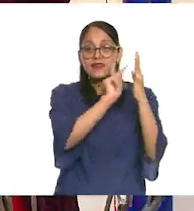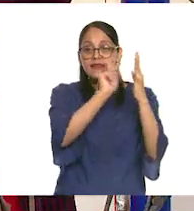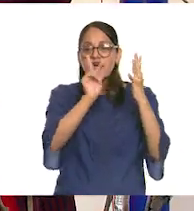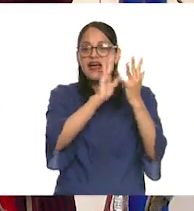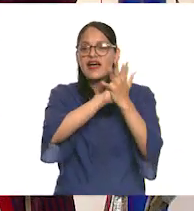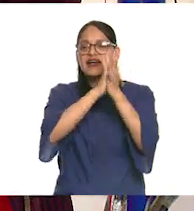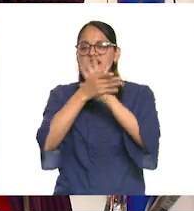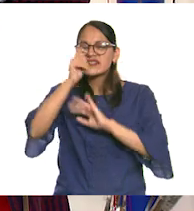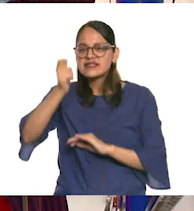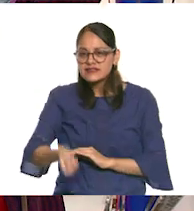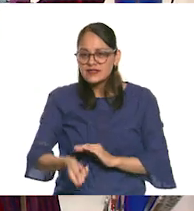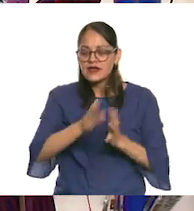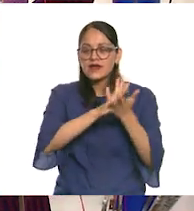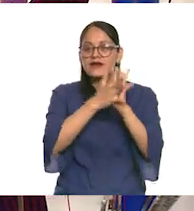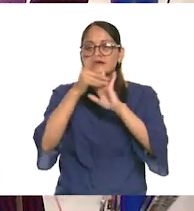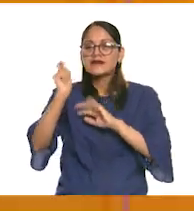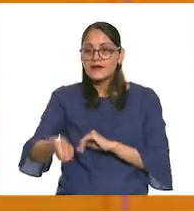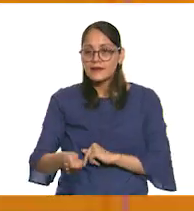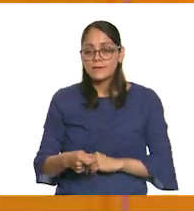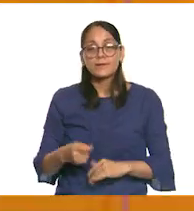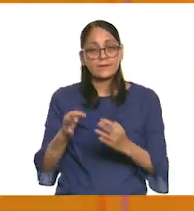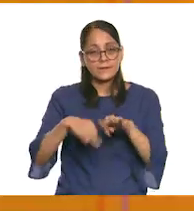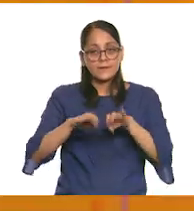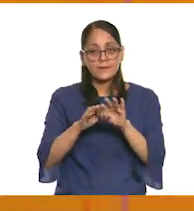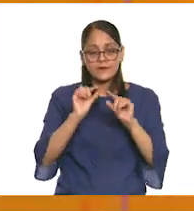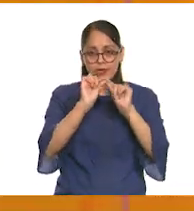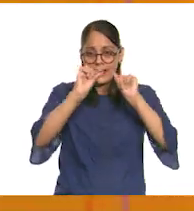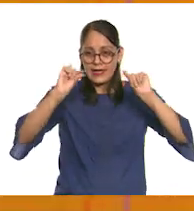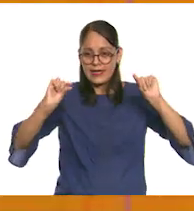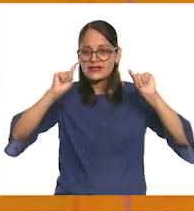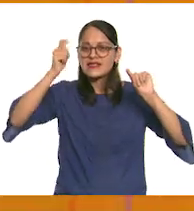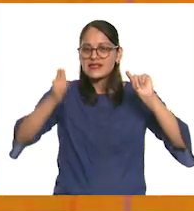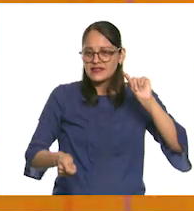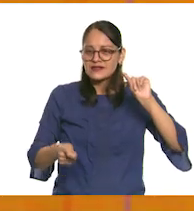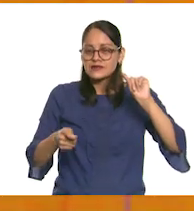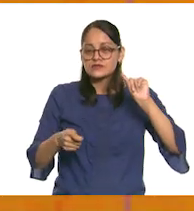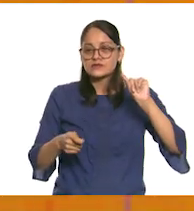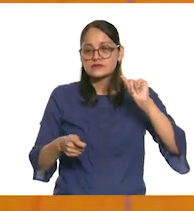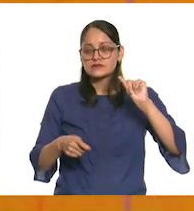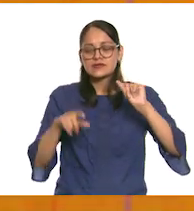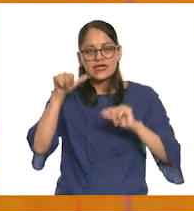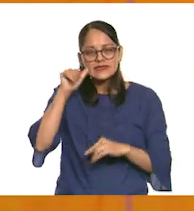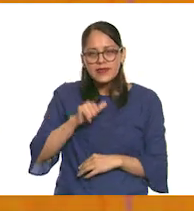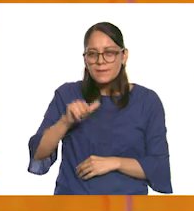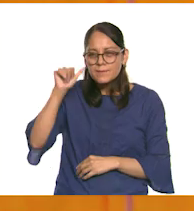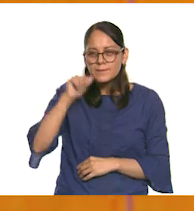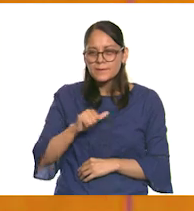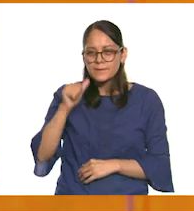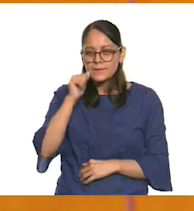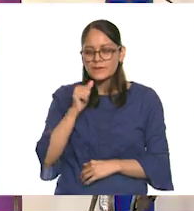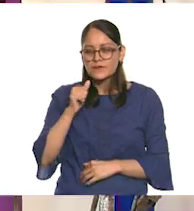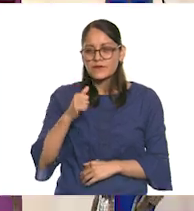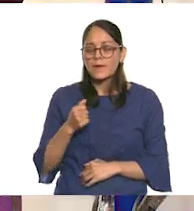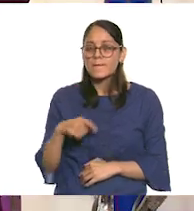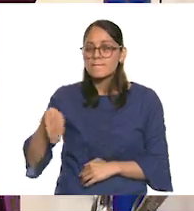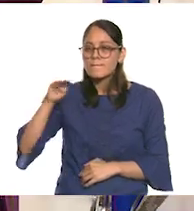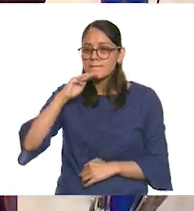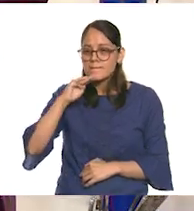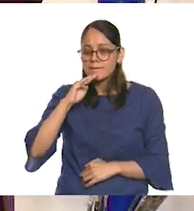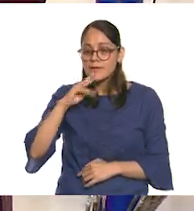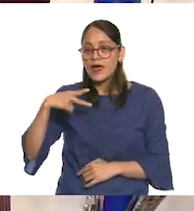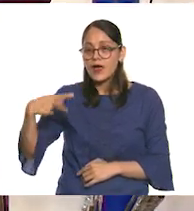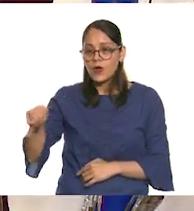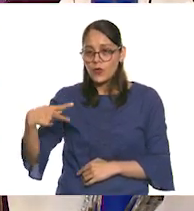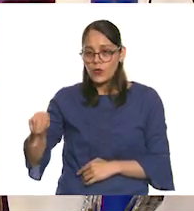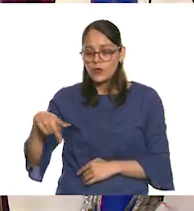significado, un símbolo. Y nuestro estambre simboliza que siempre estamos entrelazados a las